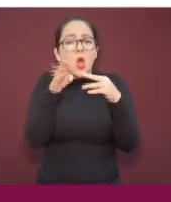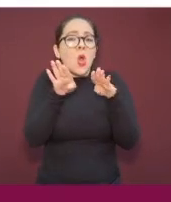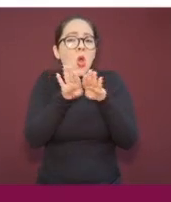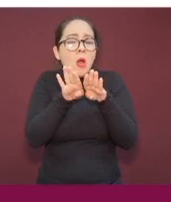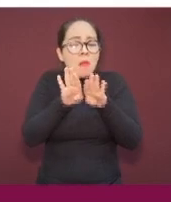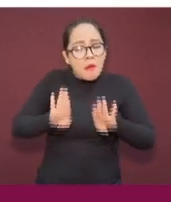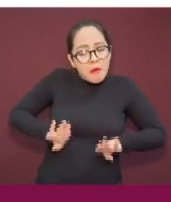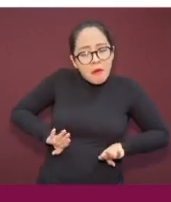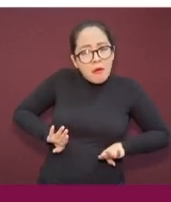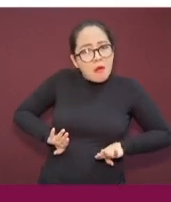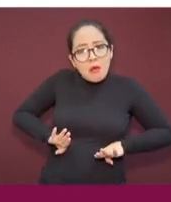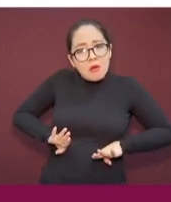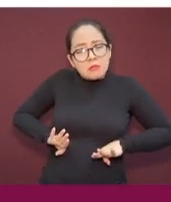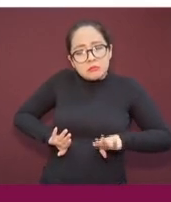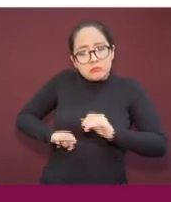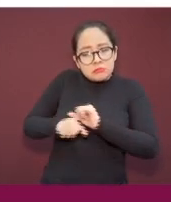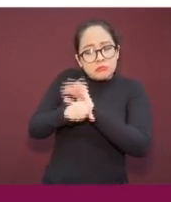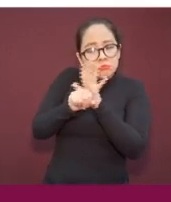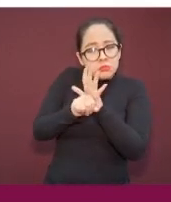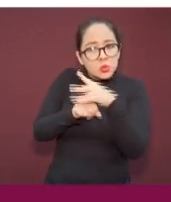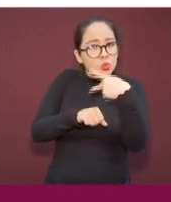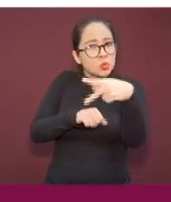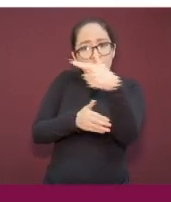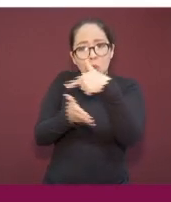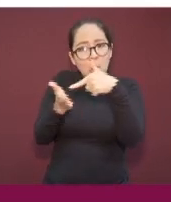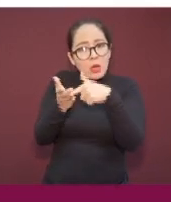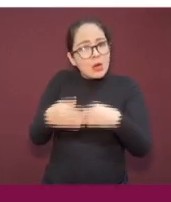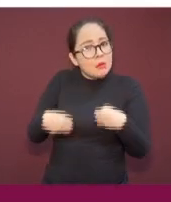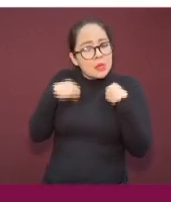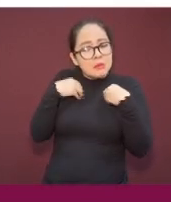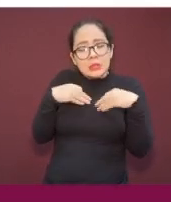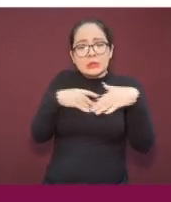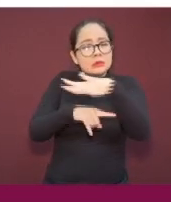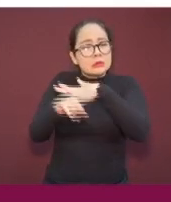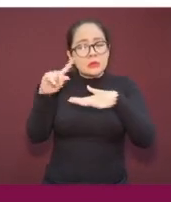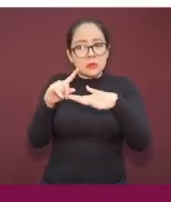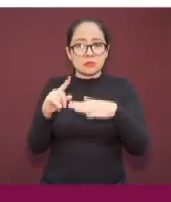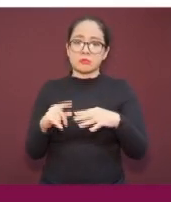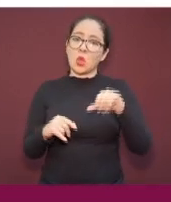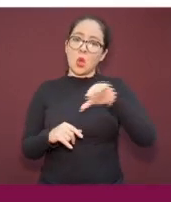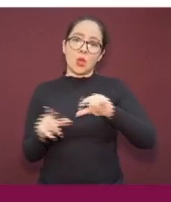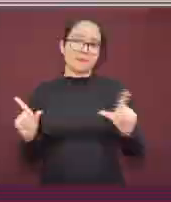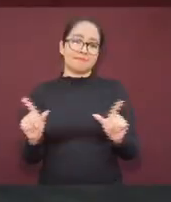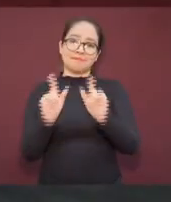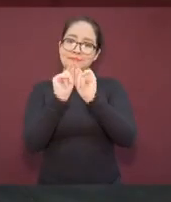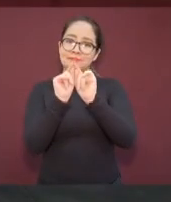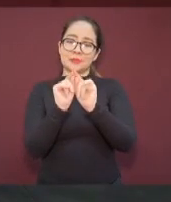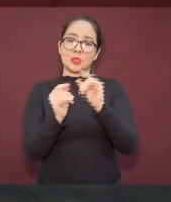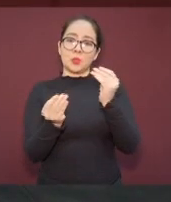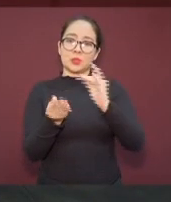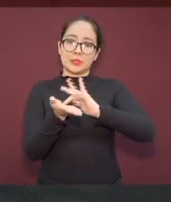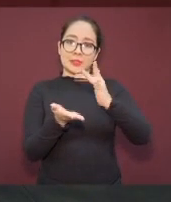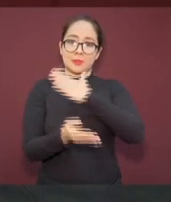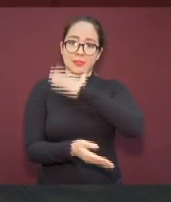epidémico del virus en sus municipios. Por hoy, muchas gracias y muy buenas noches.